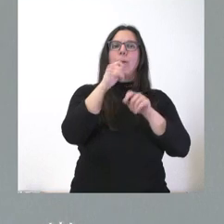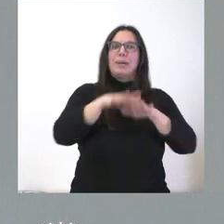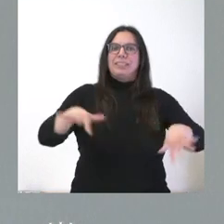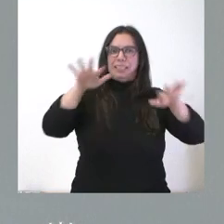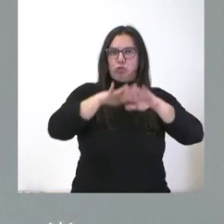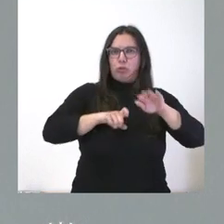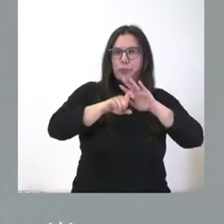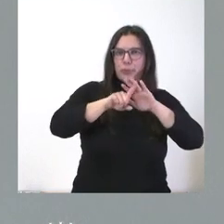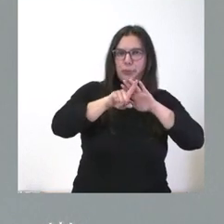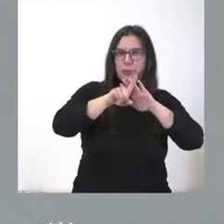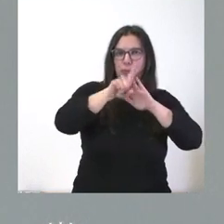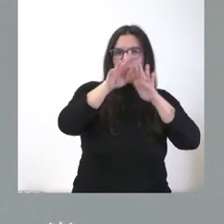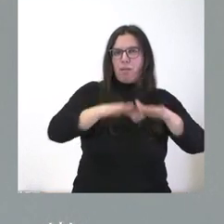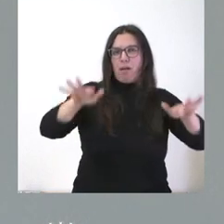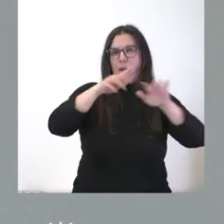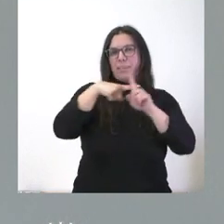de una vez.